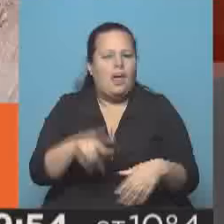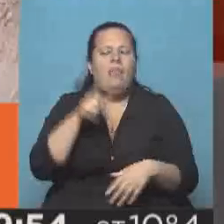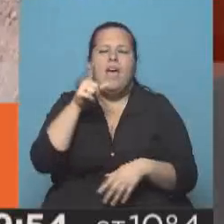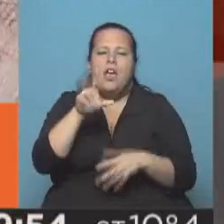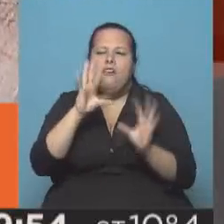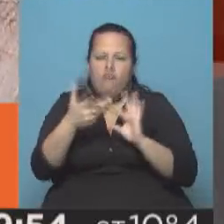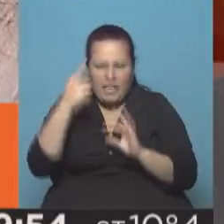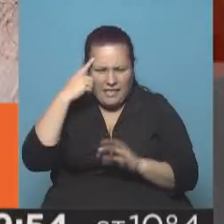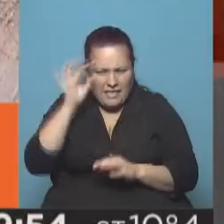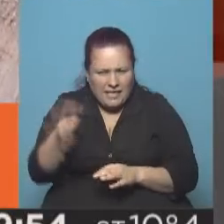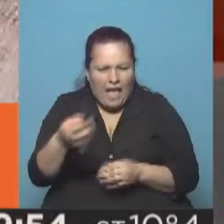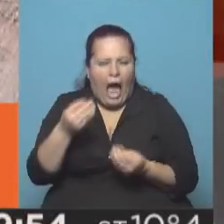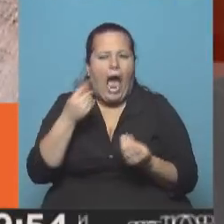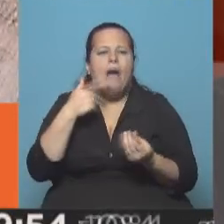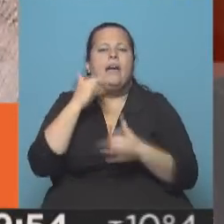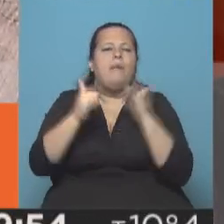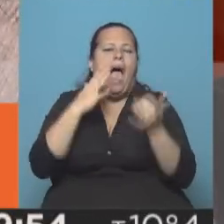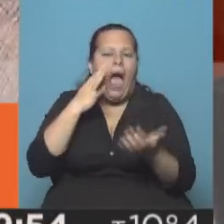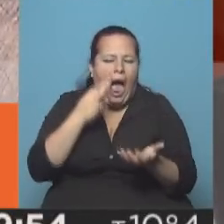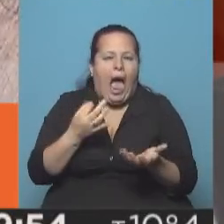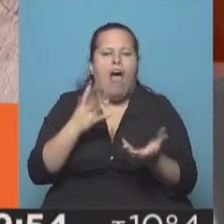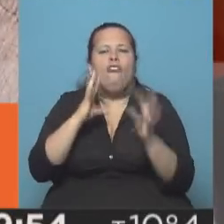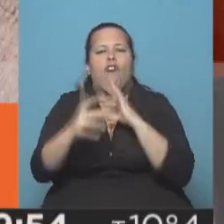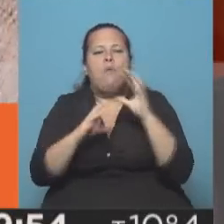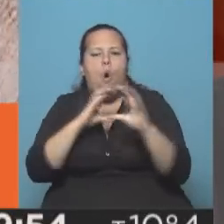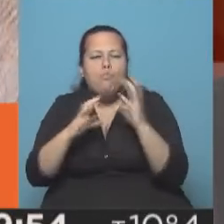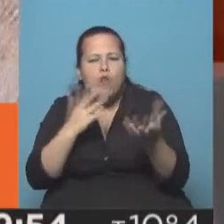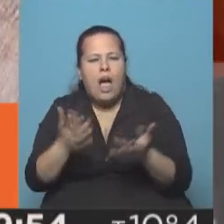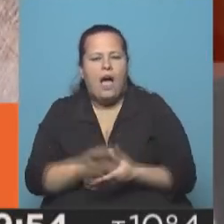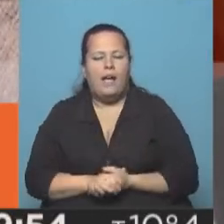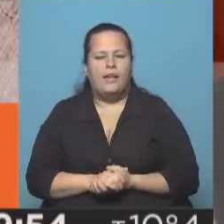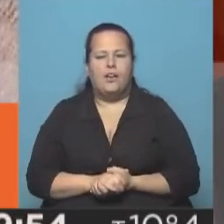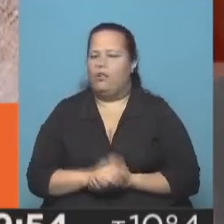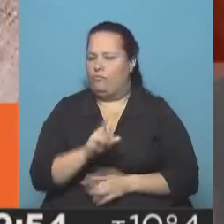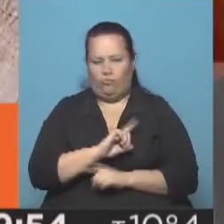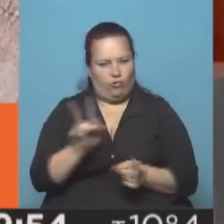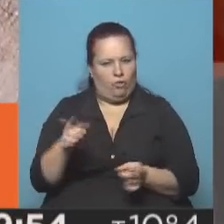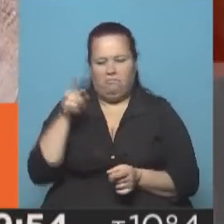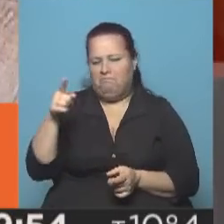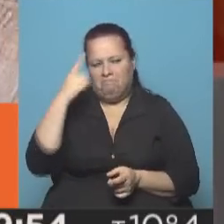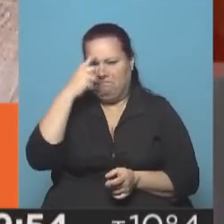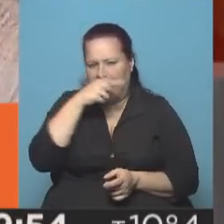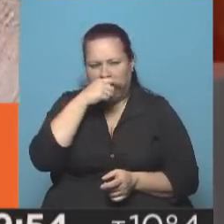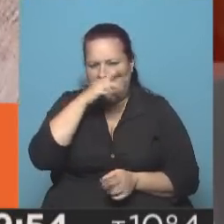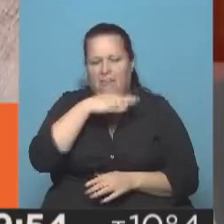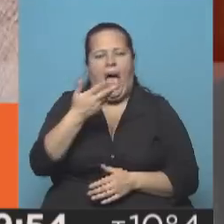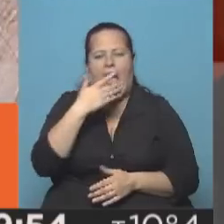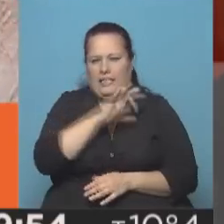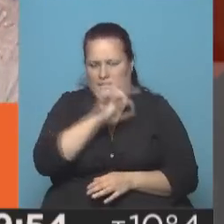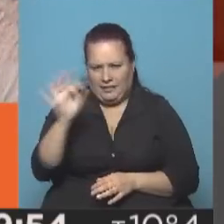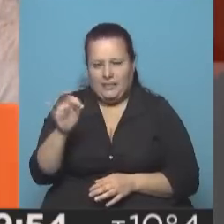algún nivel de conciencia de todo esto? ¿Manifiesta algo? ¿Tiene algún modo de comunicarse? No, ella no habla.